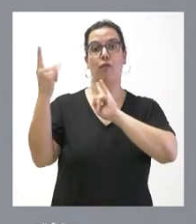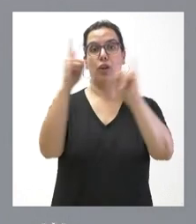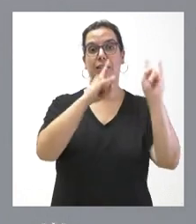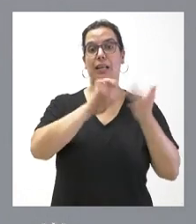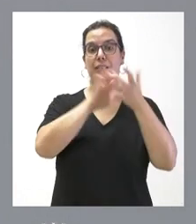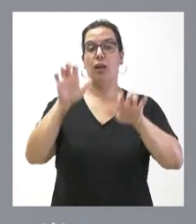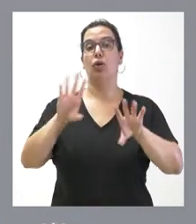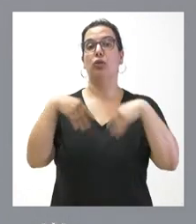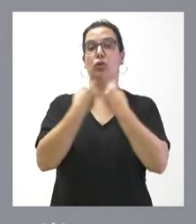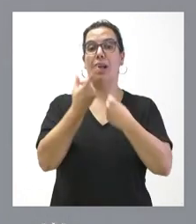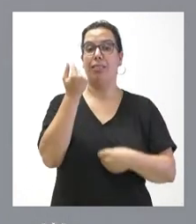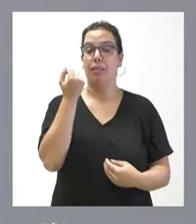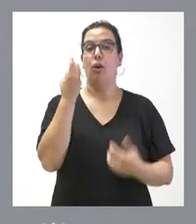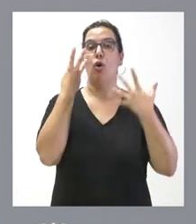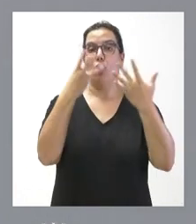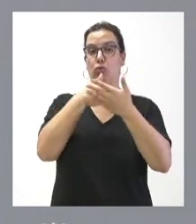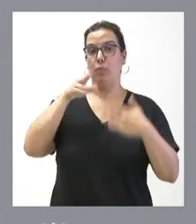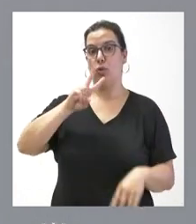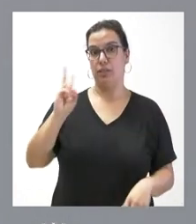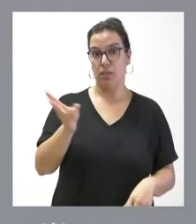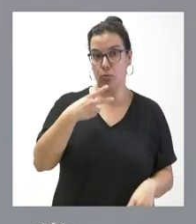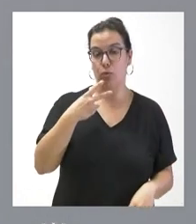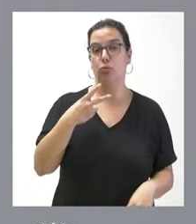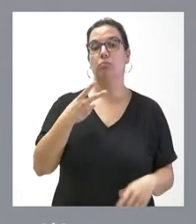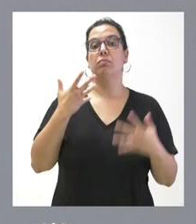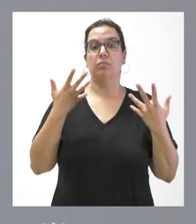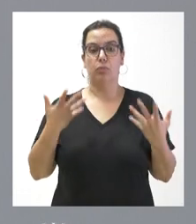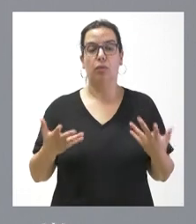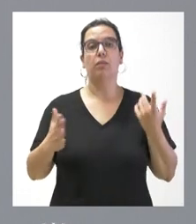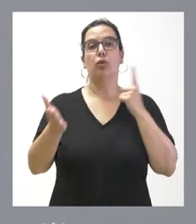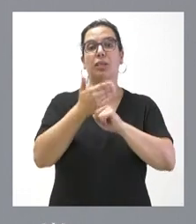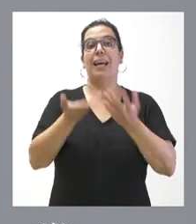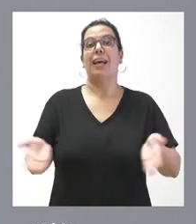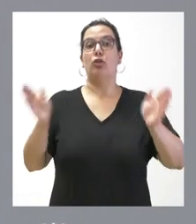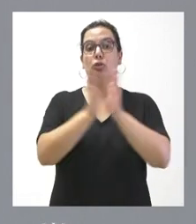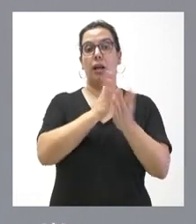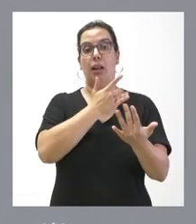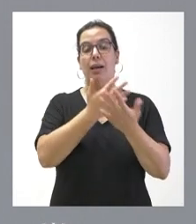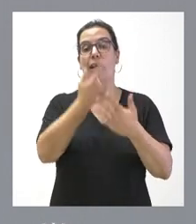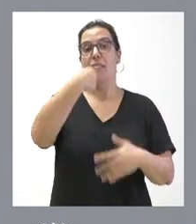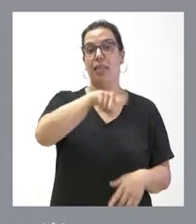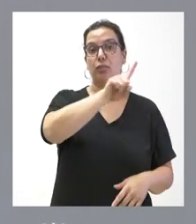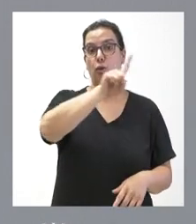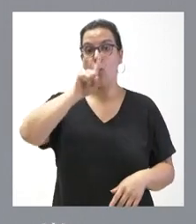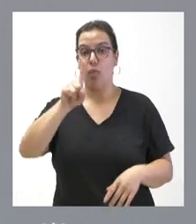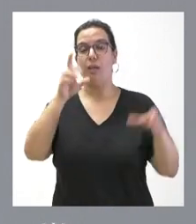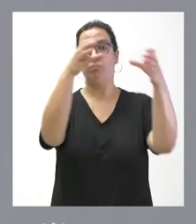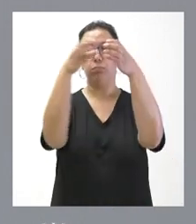gasto de 8 millones de euros y que de esta forma se alcanza un total de 111 cuadrillas